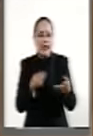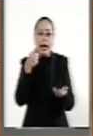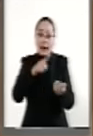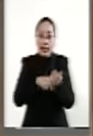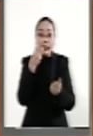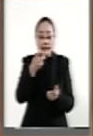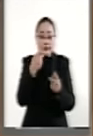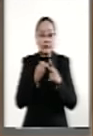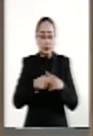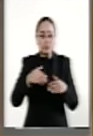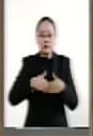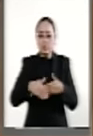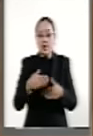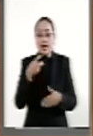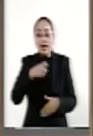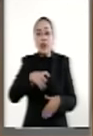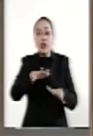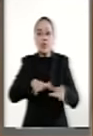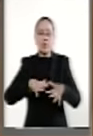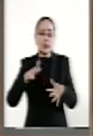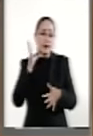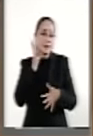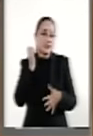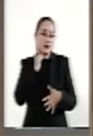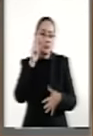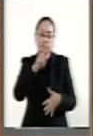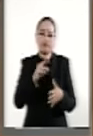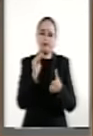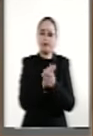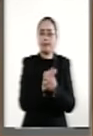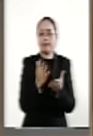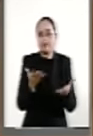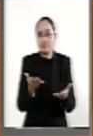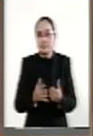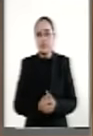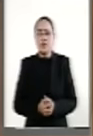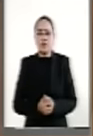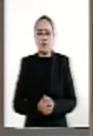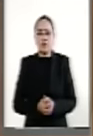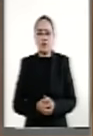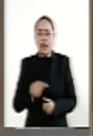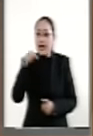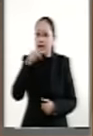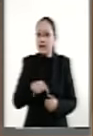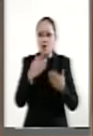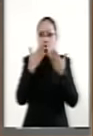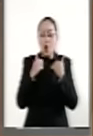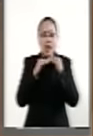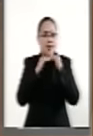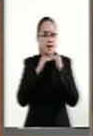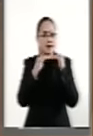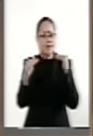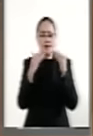Somos un Senado omiso. Aquí mismo no se practica la equidad.